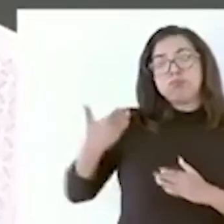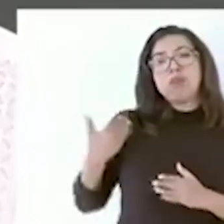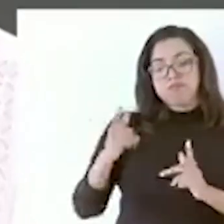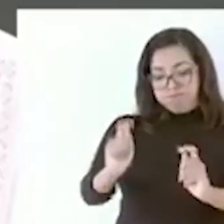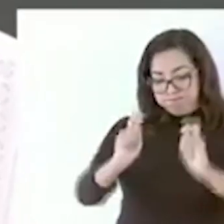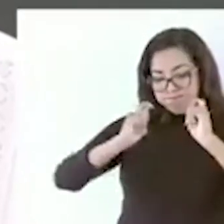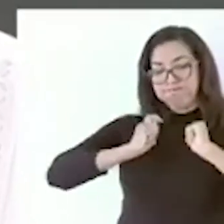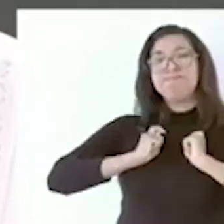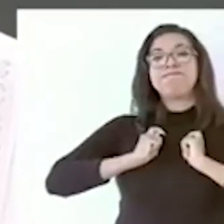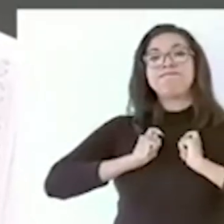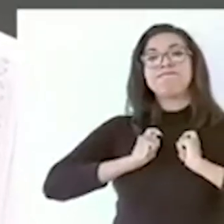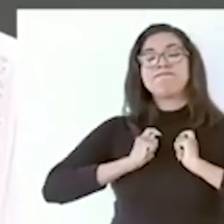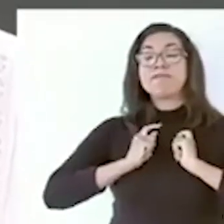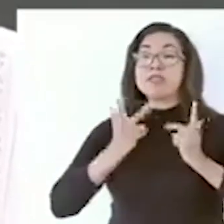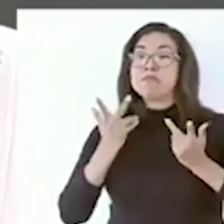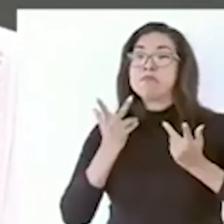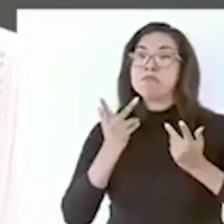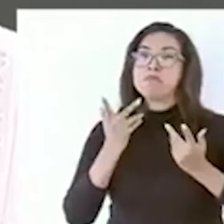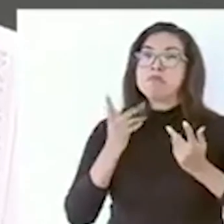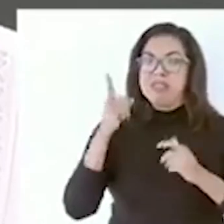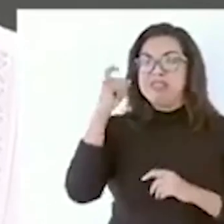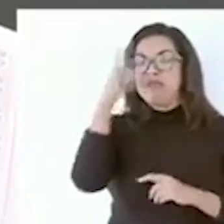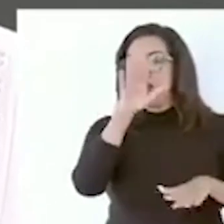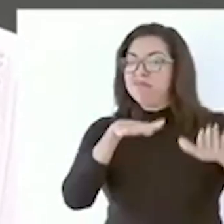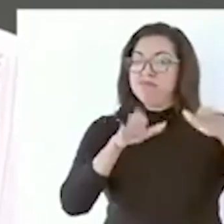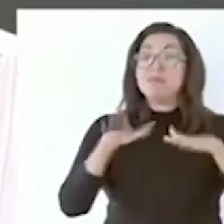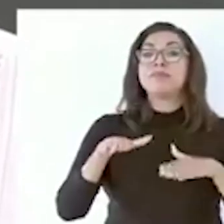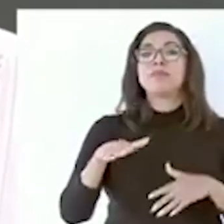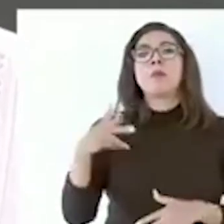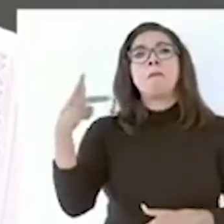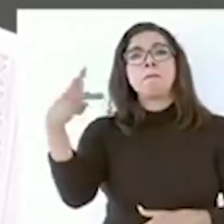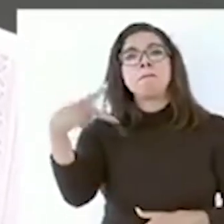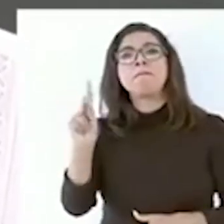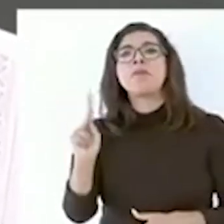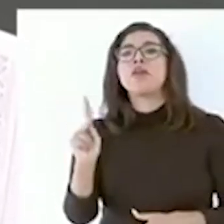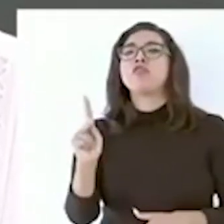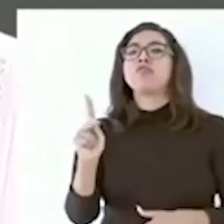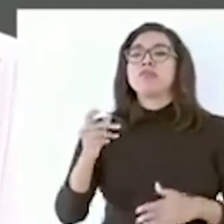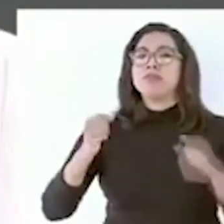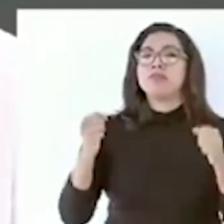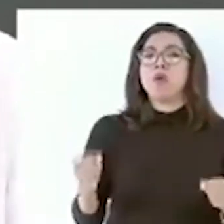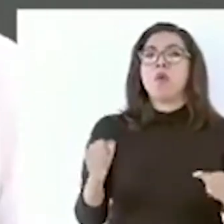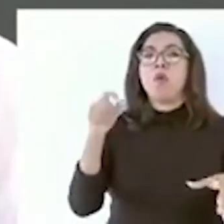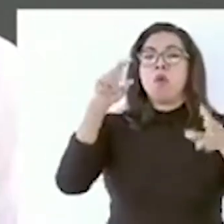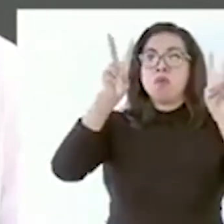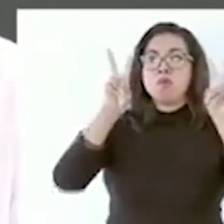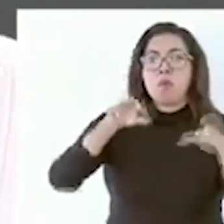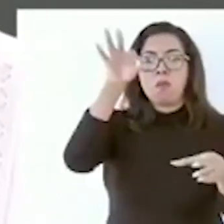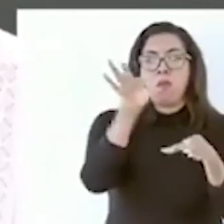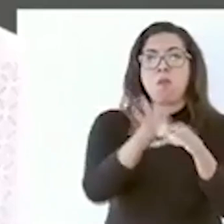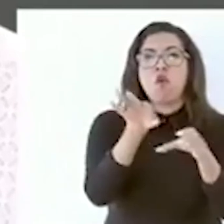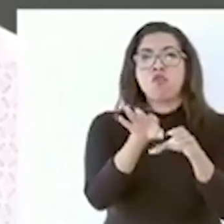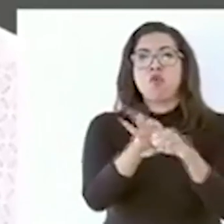Siempre seremos garantes de que el voto libre y secreto de las y los ciudadanos se